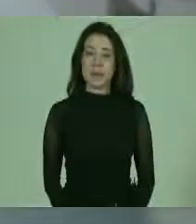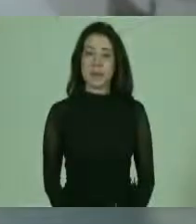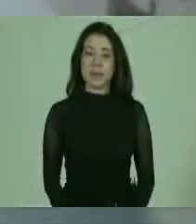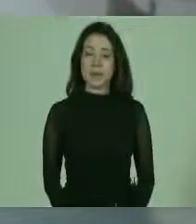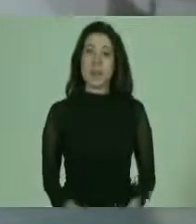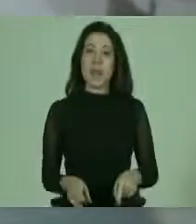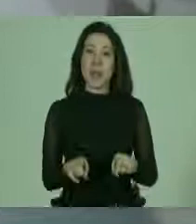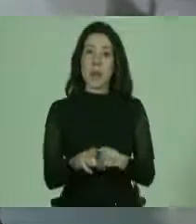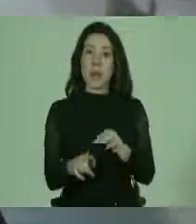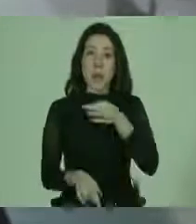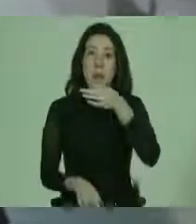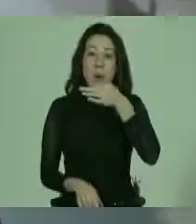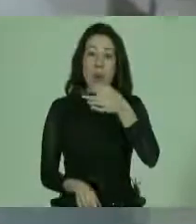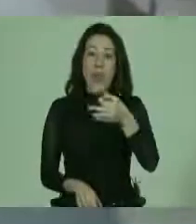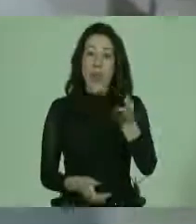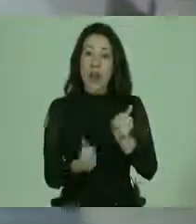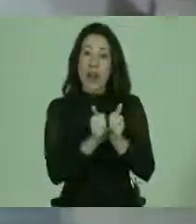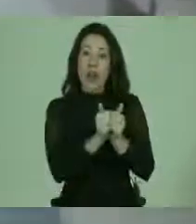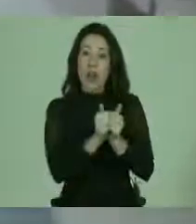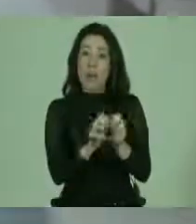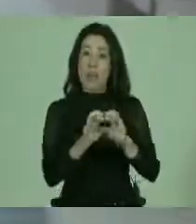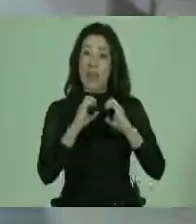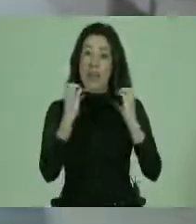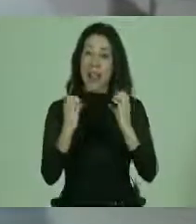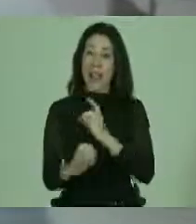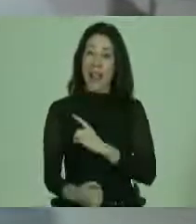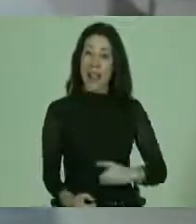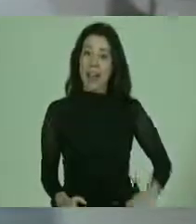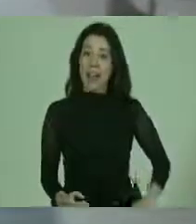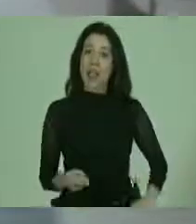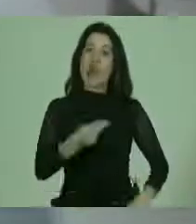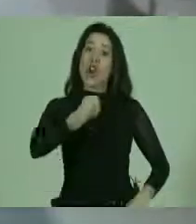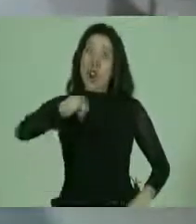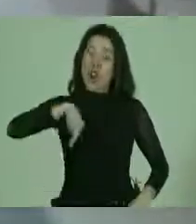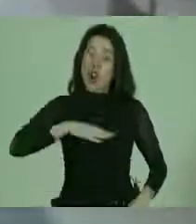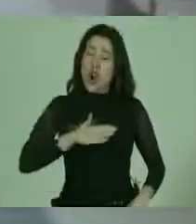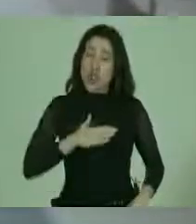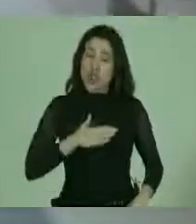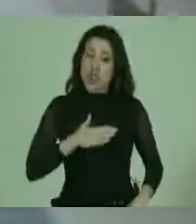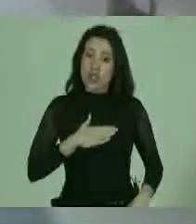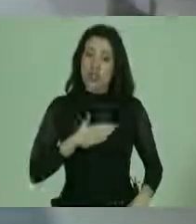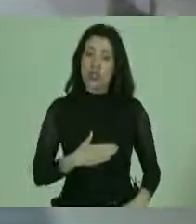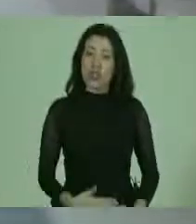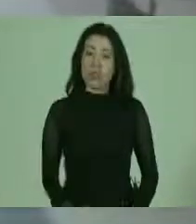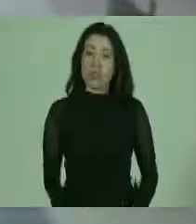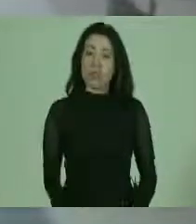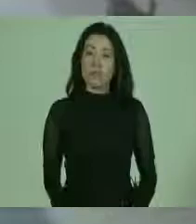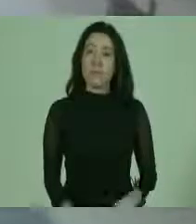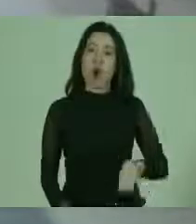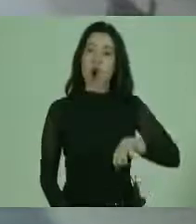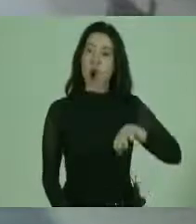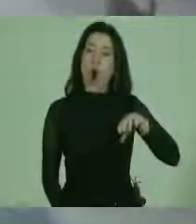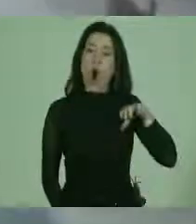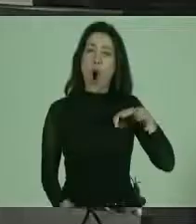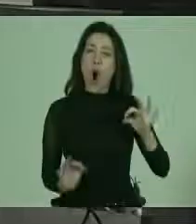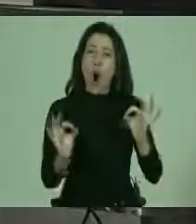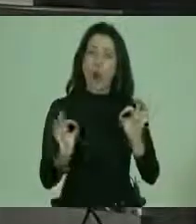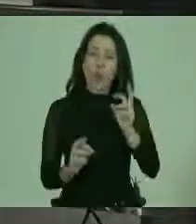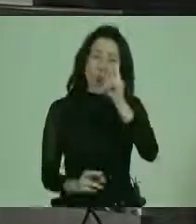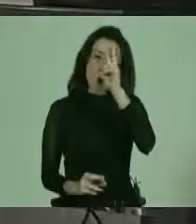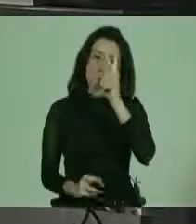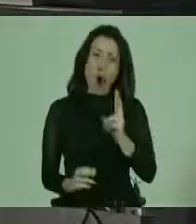Tal como señalaba el colega de la Cámara de Diputados, para nosotros es un orgullo y un honor